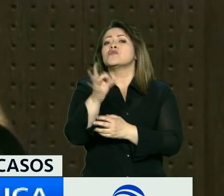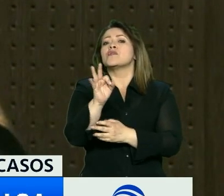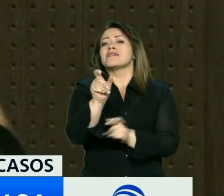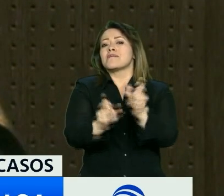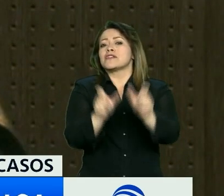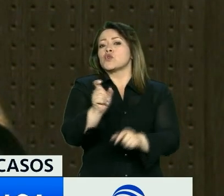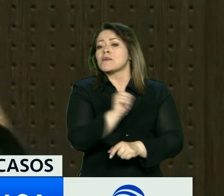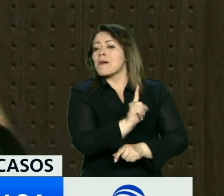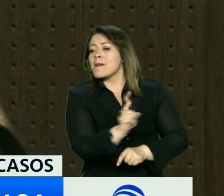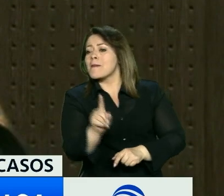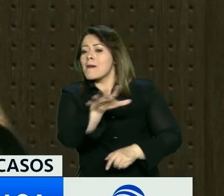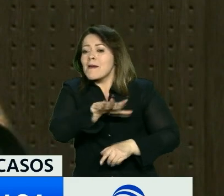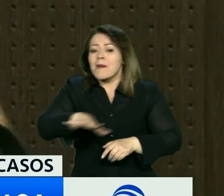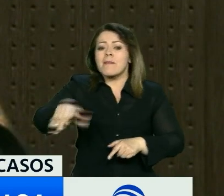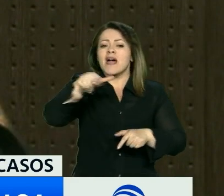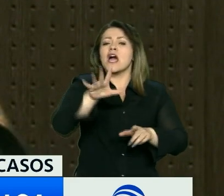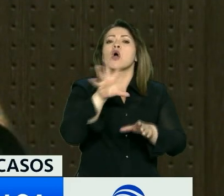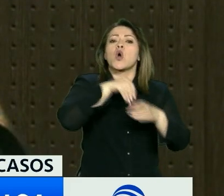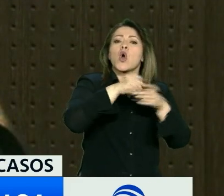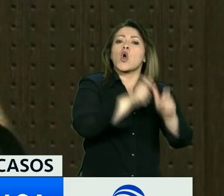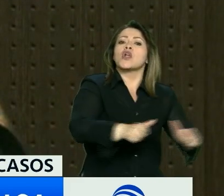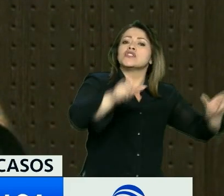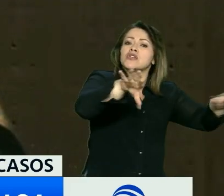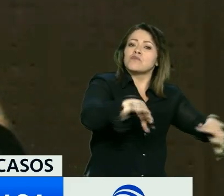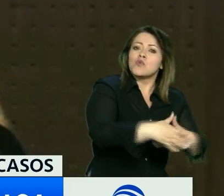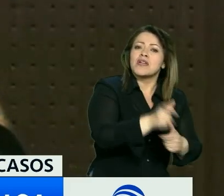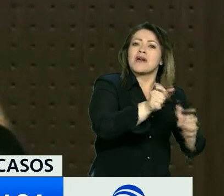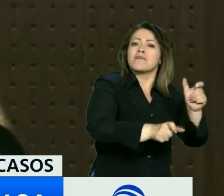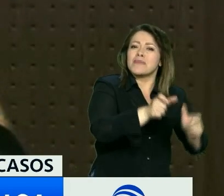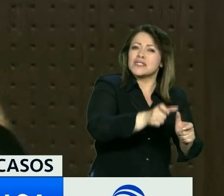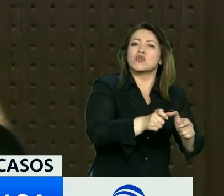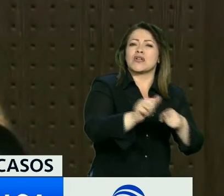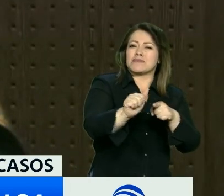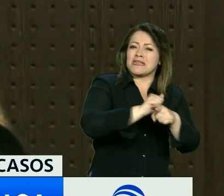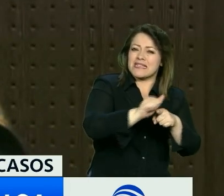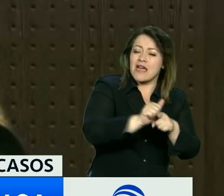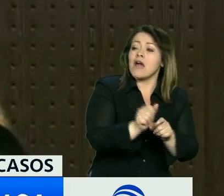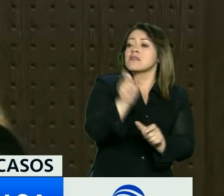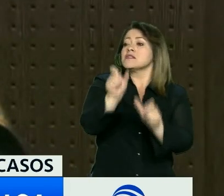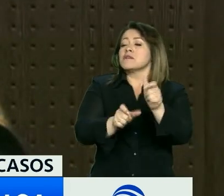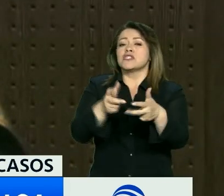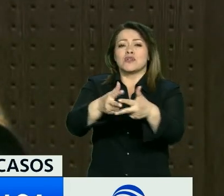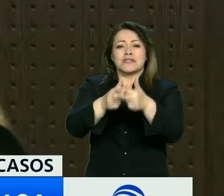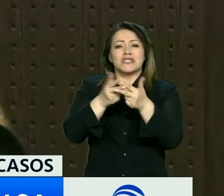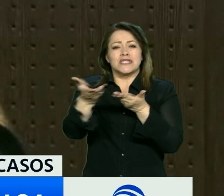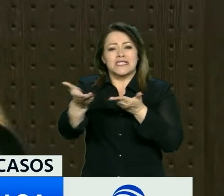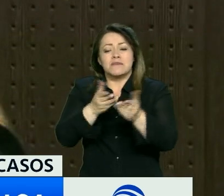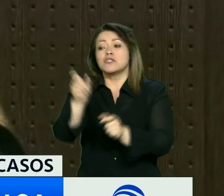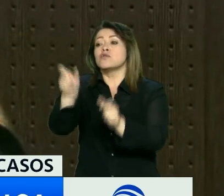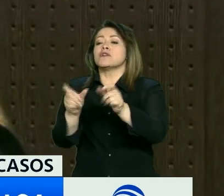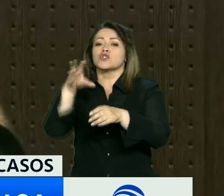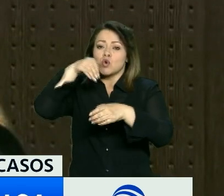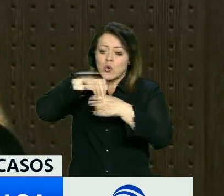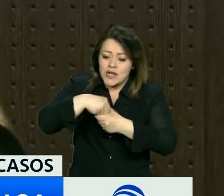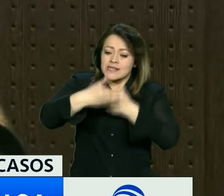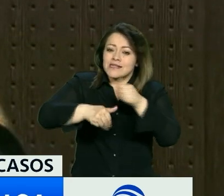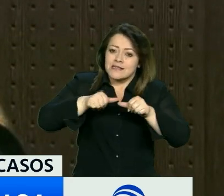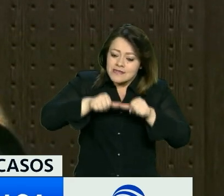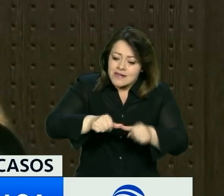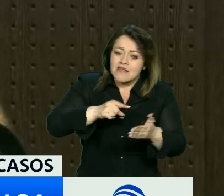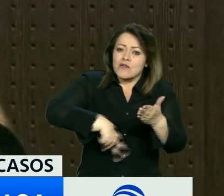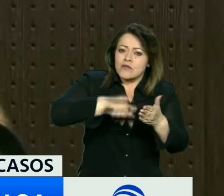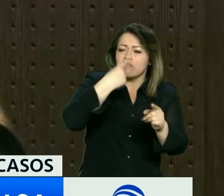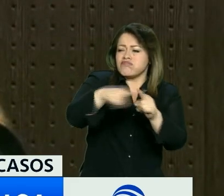en el Congreso de la República, entre funcionarios, congresistas, pasantes que trabajan aquí en el Congreso, se hicieron capacitaciones